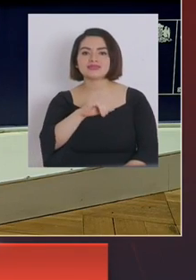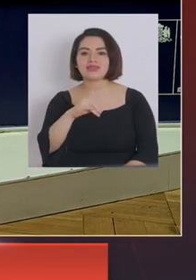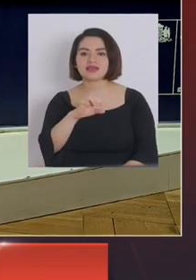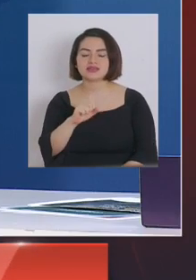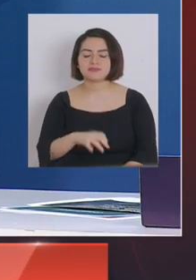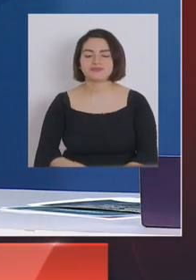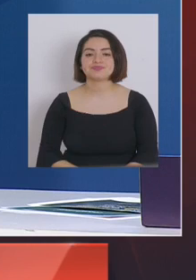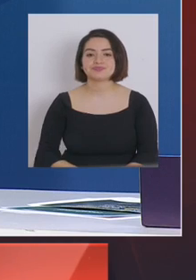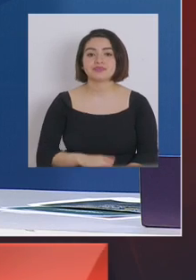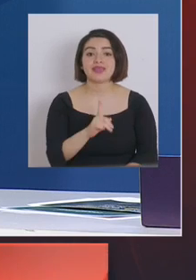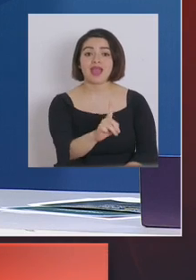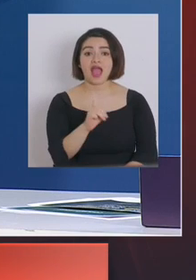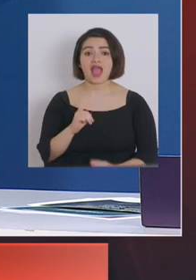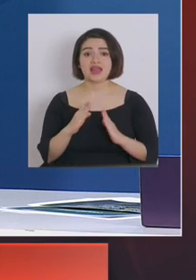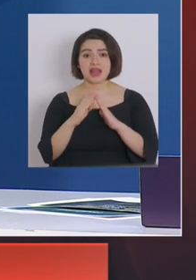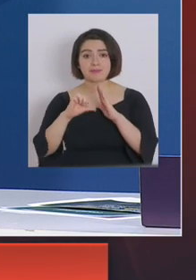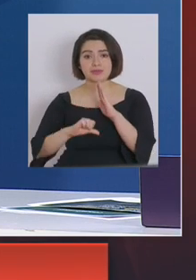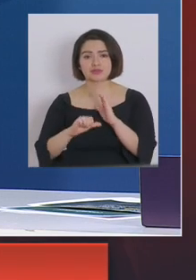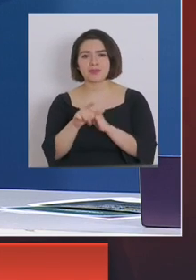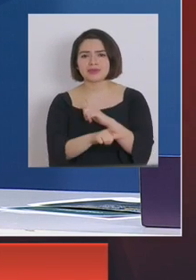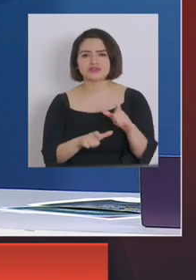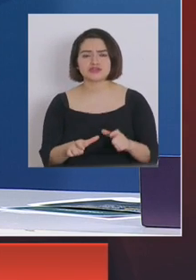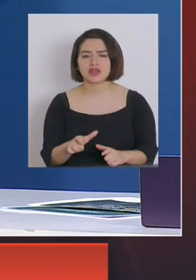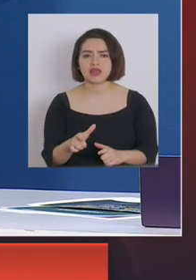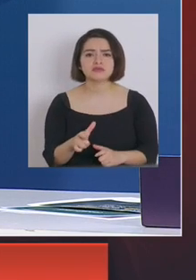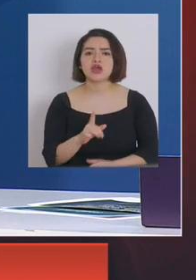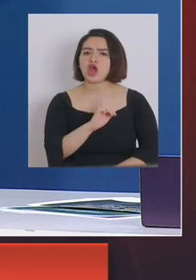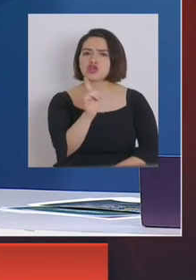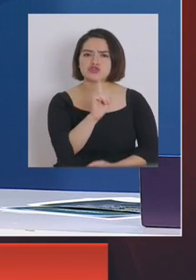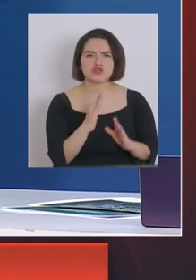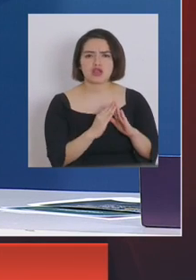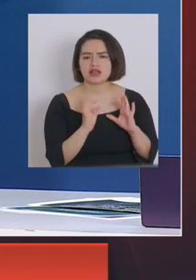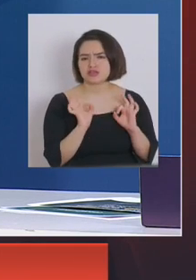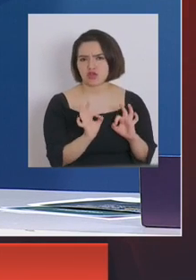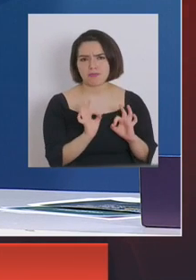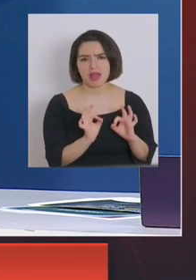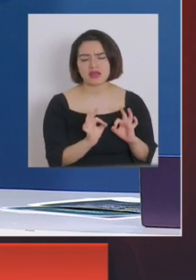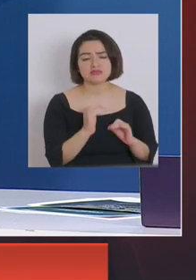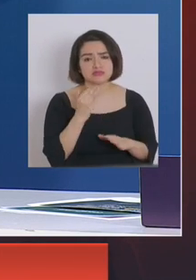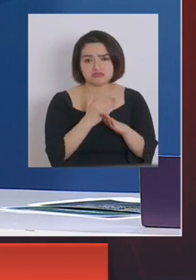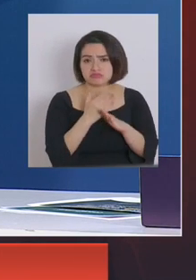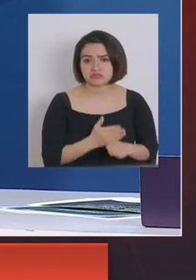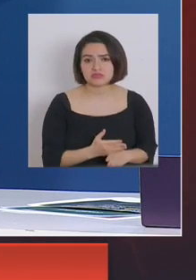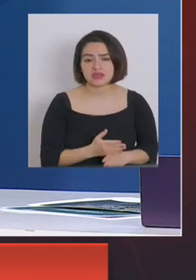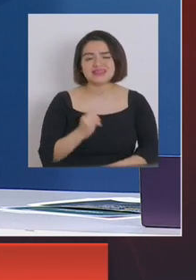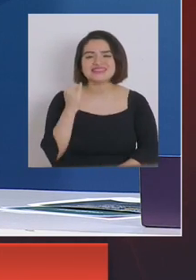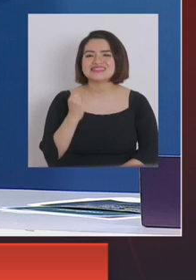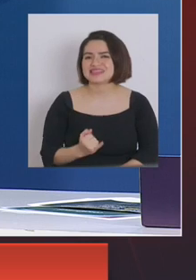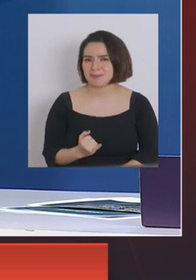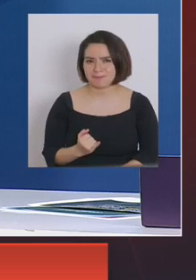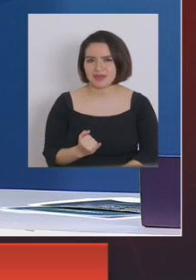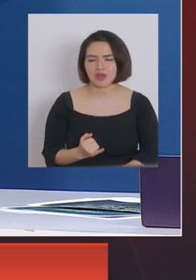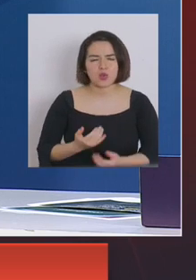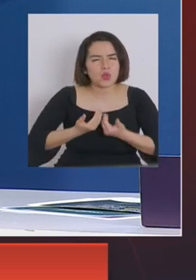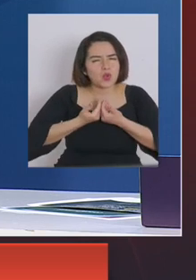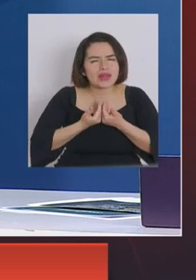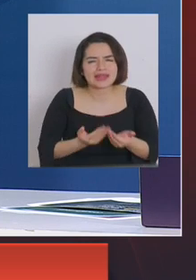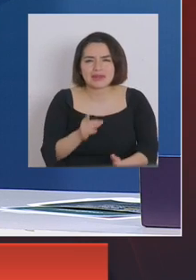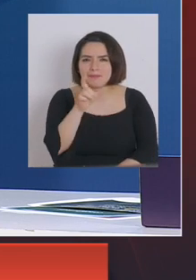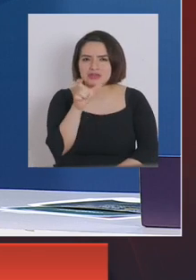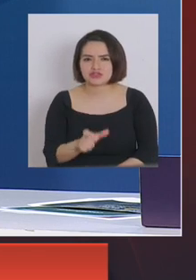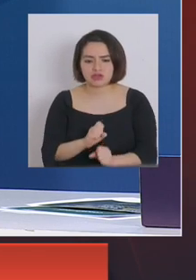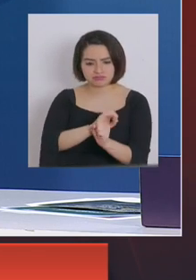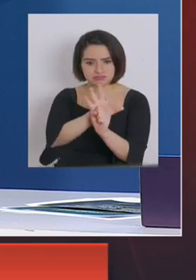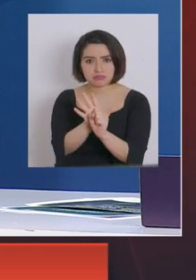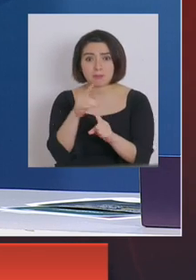respecto al aislamiento de las personas que no se encuentran en su residencia habitual, obviamente lo primero que hay que decir que cualquier persona COVID positivo,